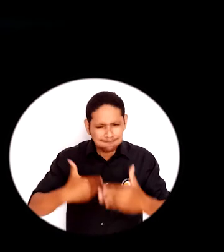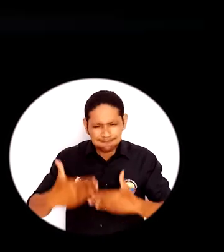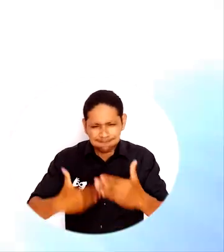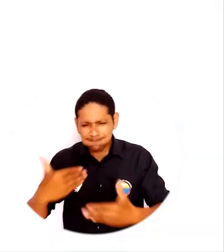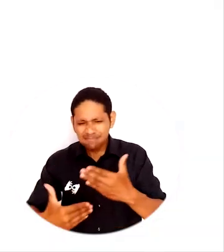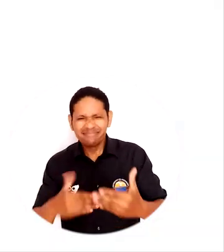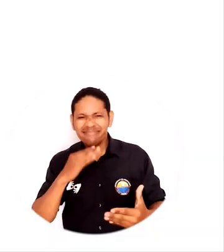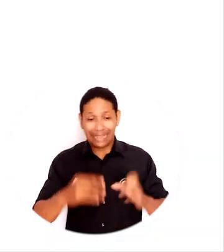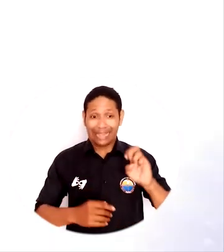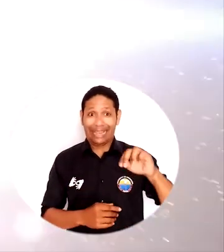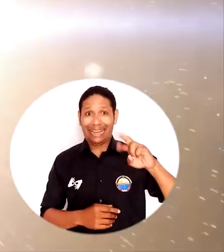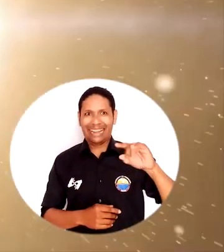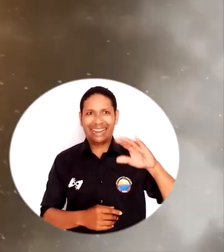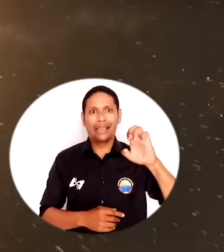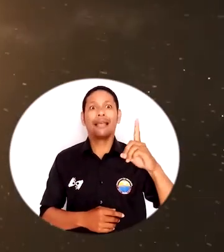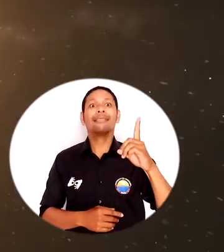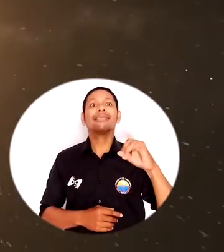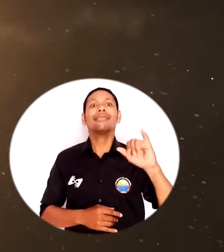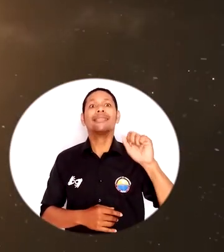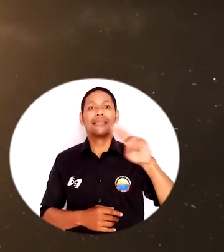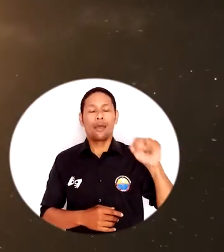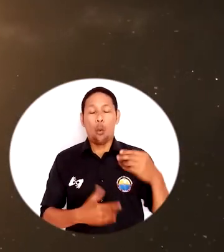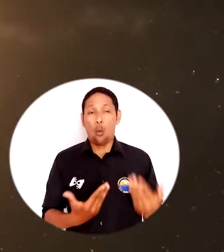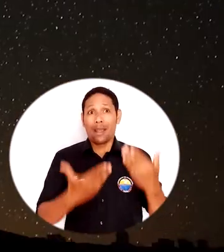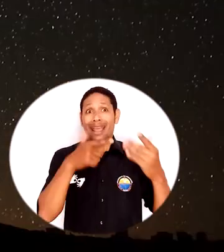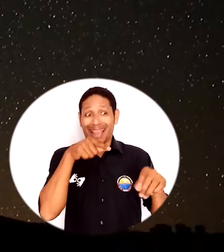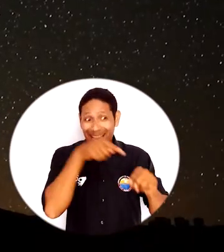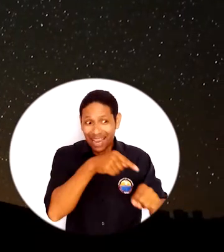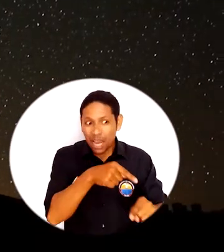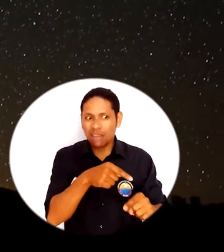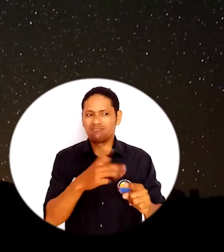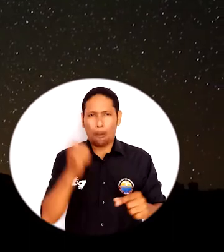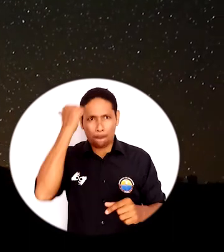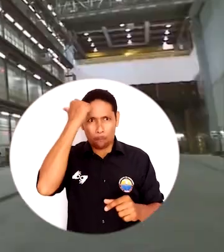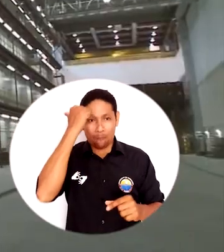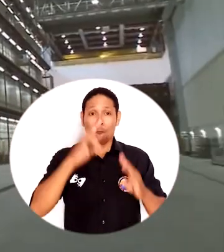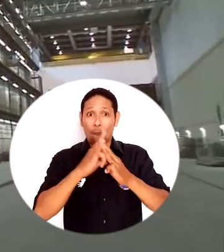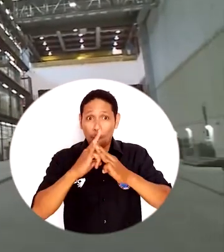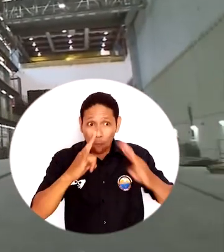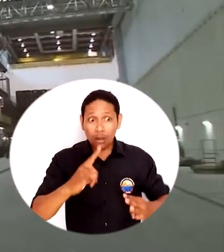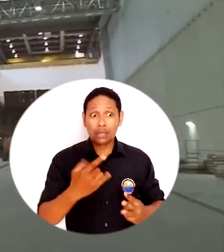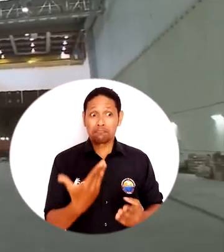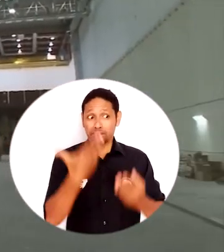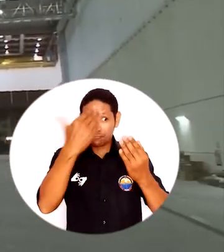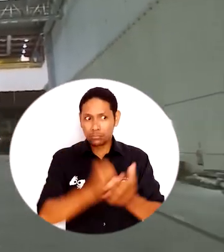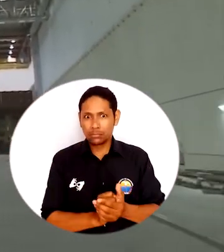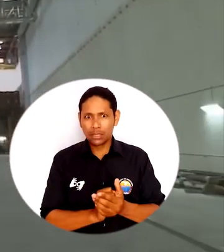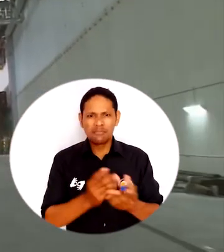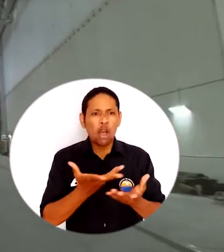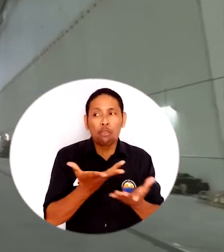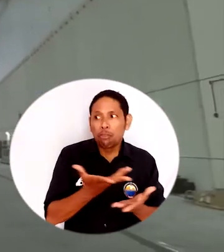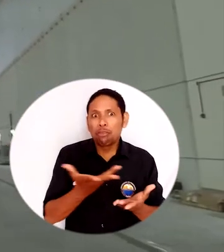del liderazgo del doctor Enrique Arrieta Díaz, docente e investigador de la Facultad de Ingeniería, quien es miembro colaborador del experimento